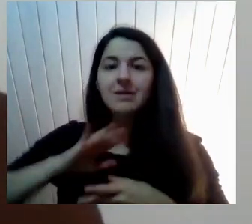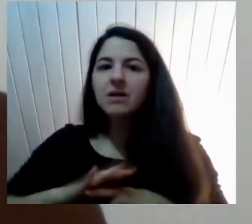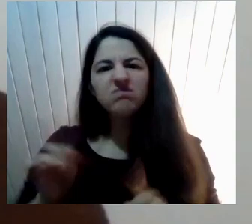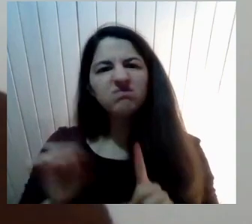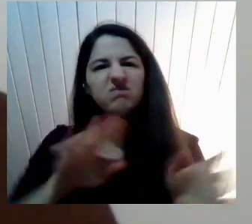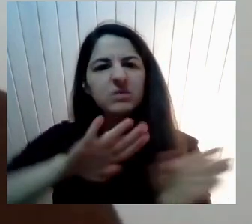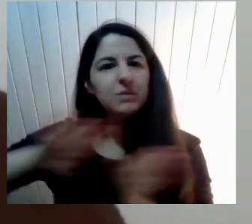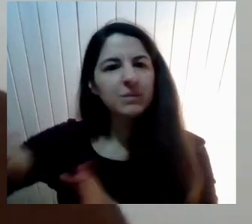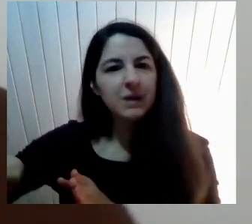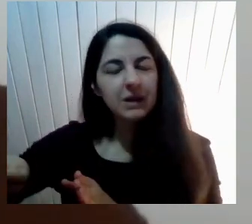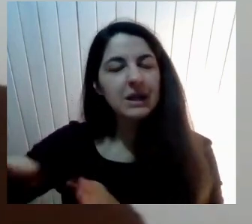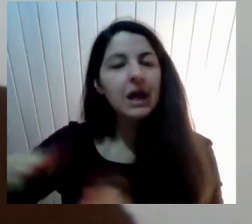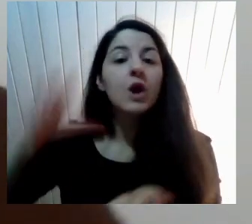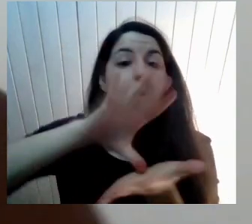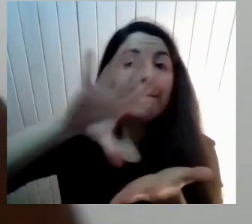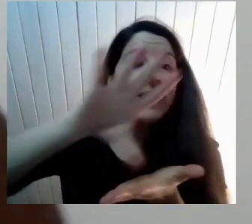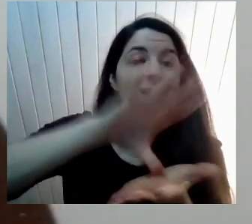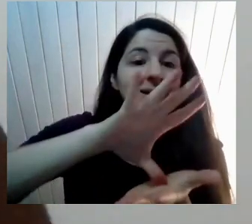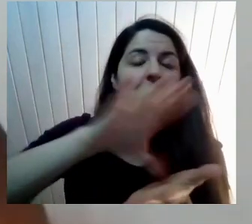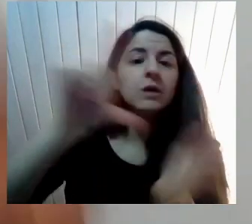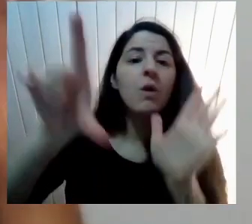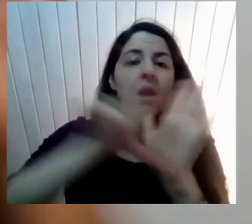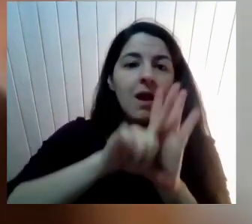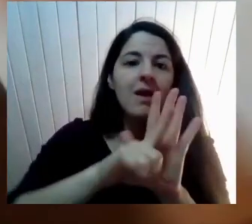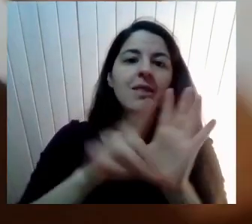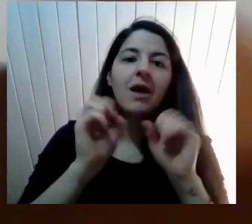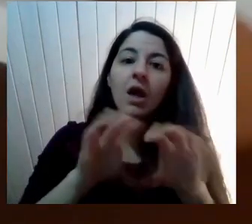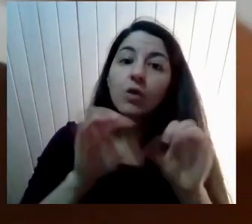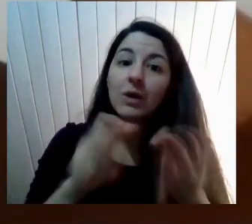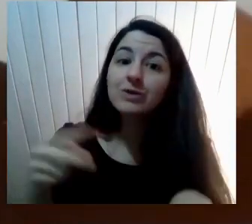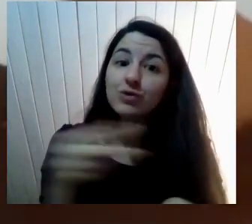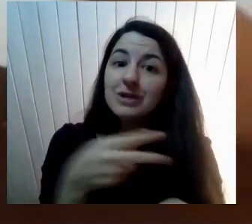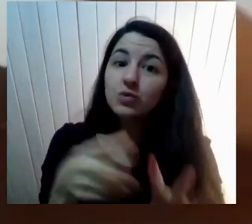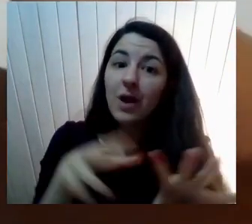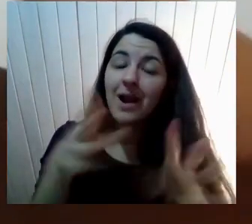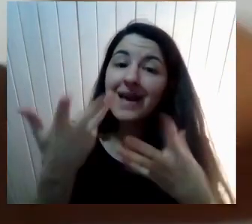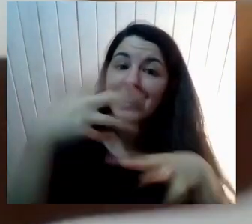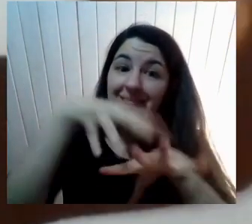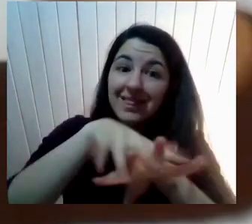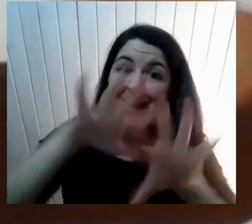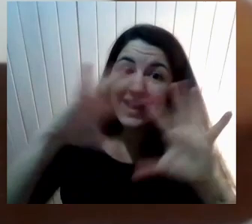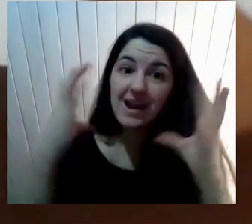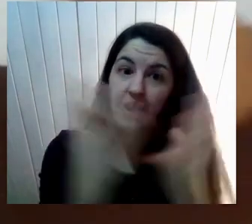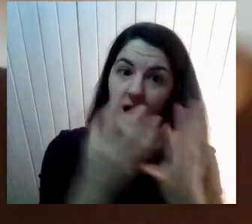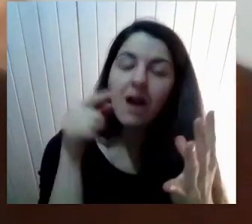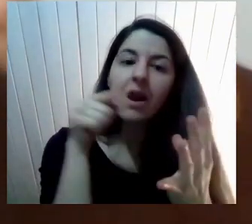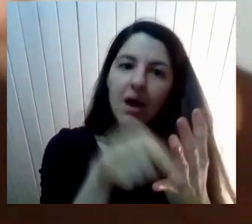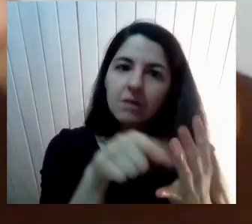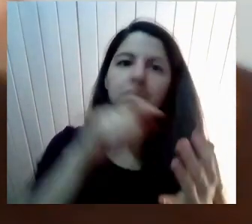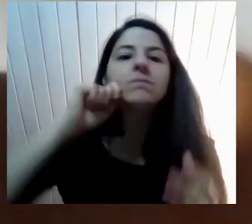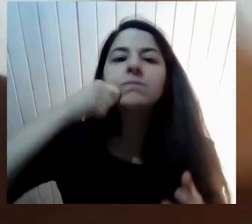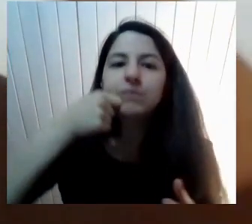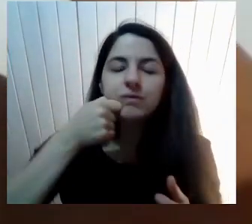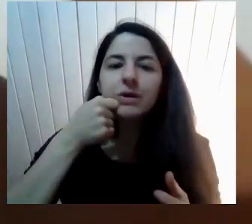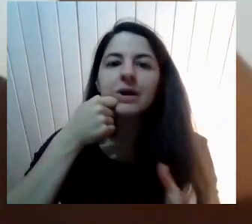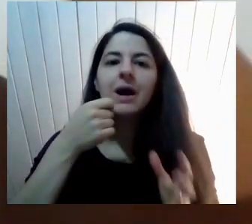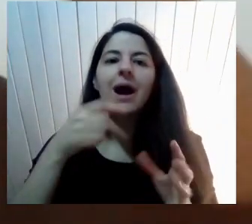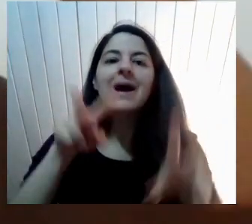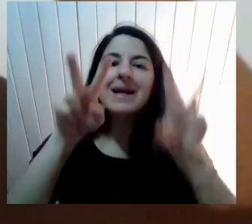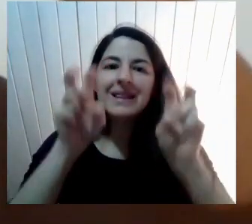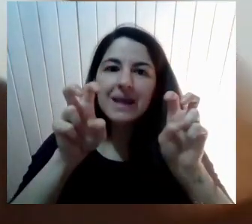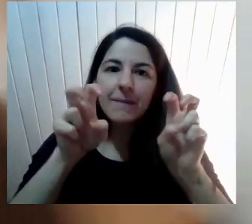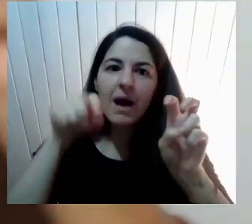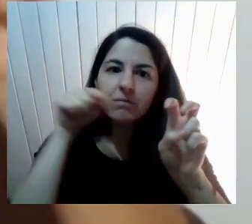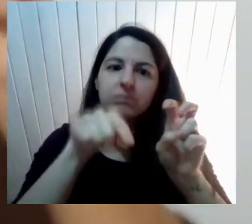de educación sexual Integral Son países que Tienen Una ley Que permite Intervenir Con estos temas Desde la formación